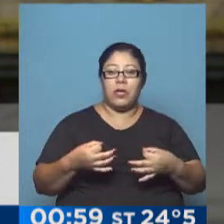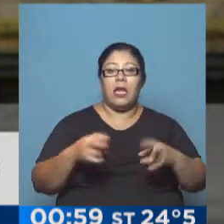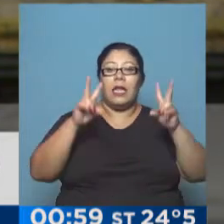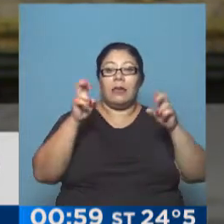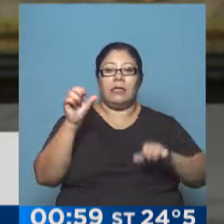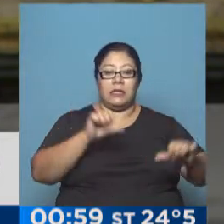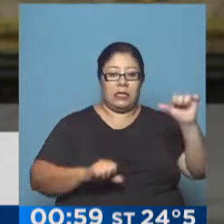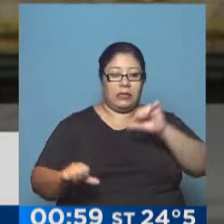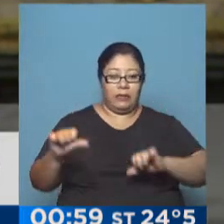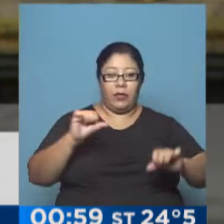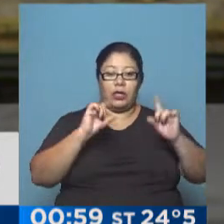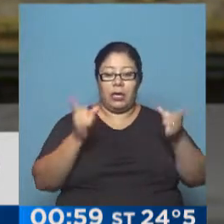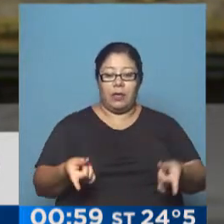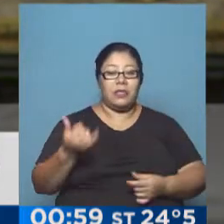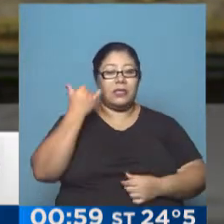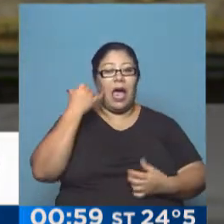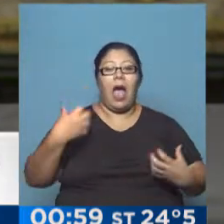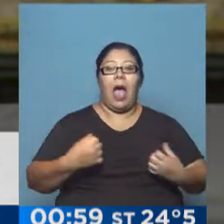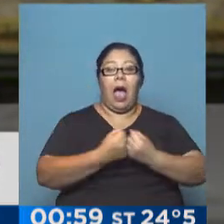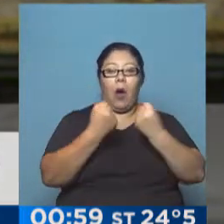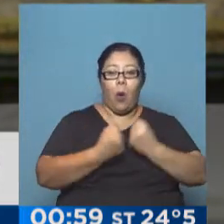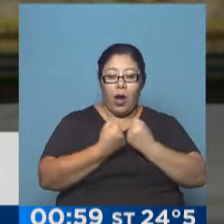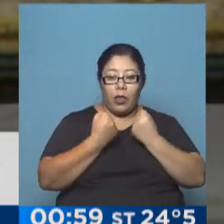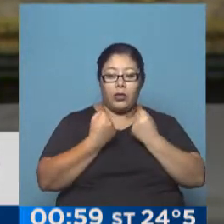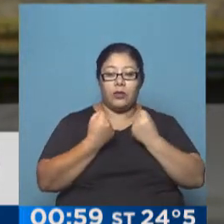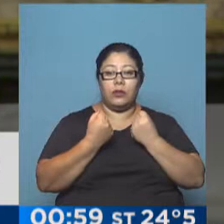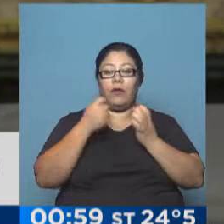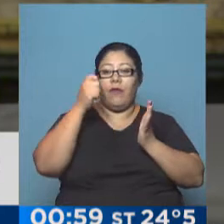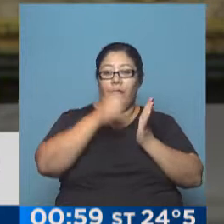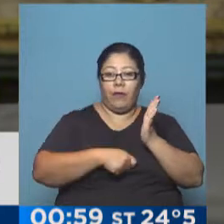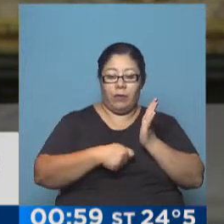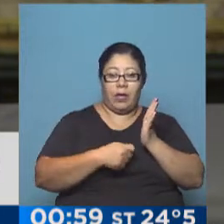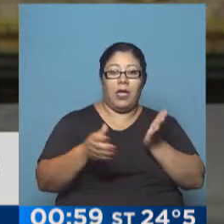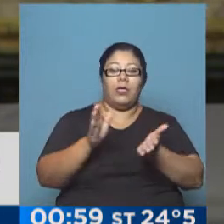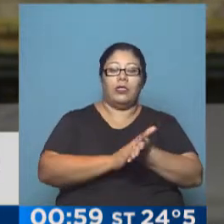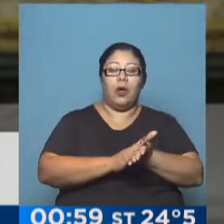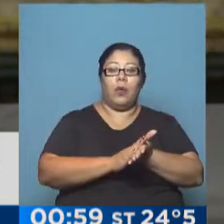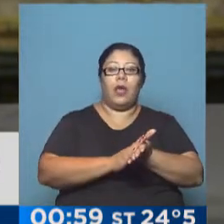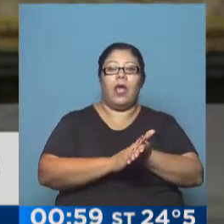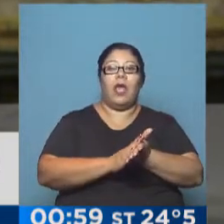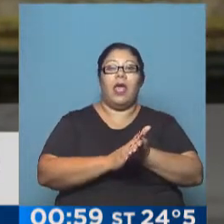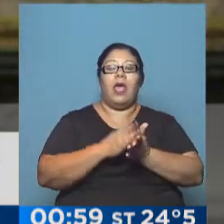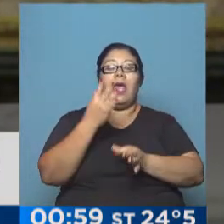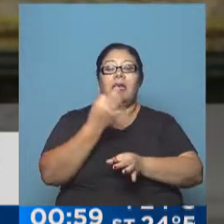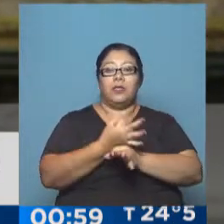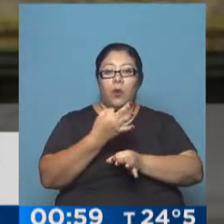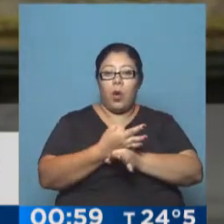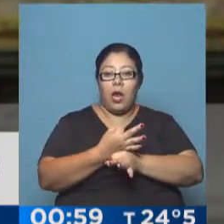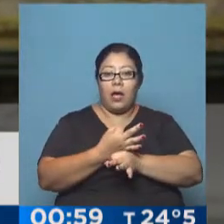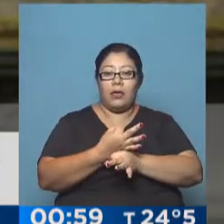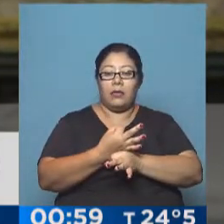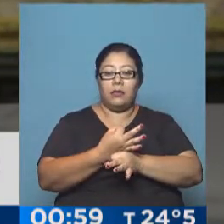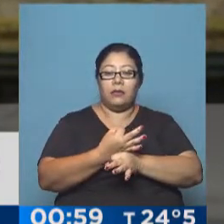Ya se han firmado acuerdos entre los establecimientos de enseñanza superior franceses y las instituciones